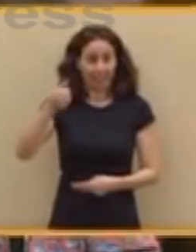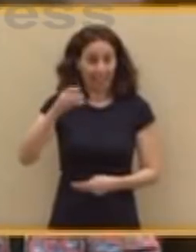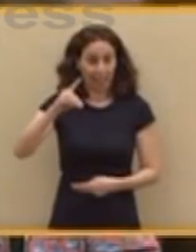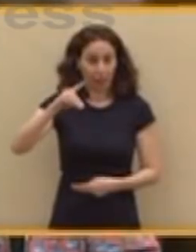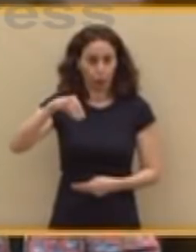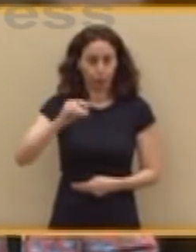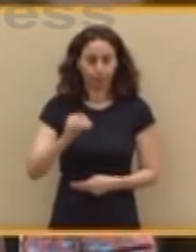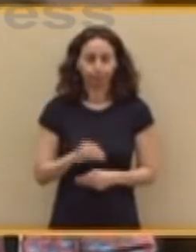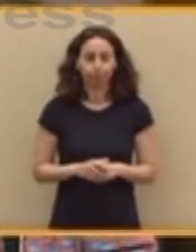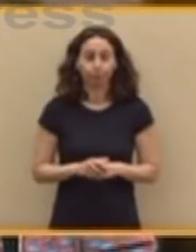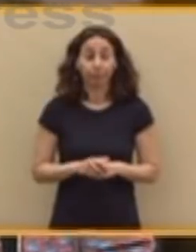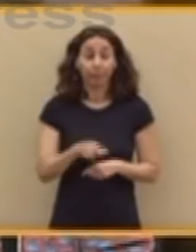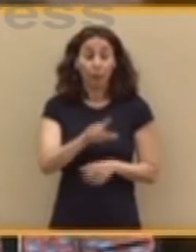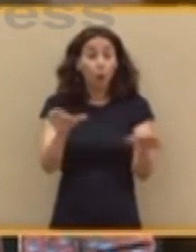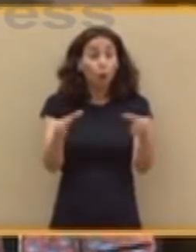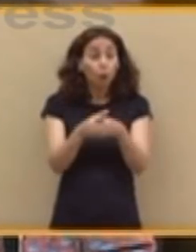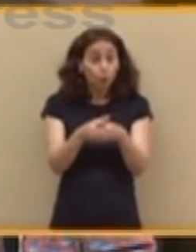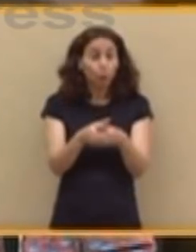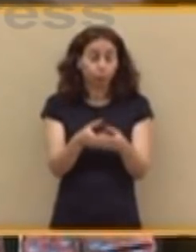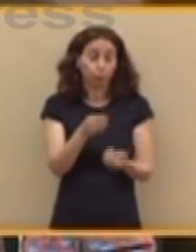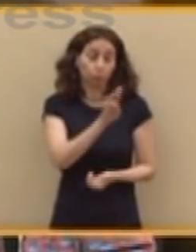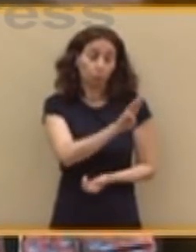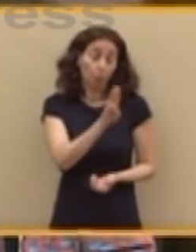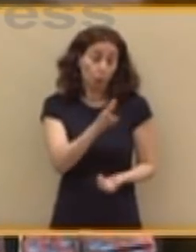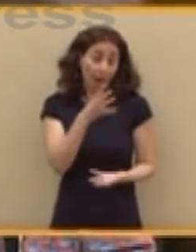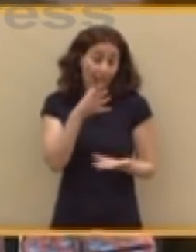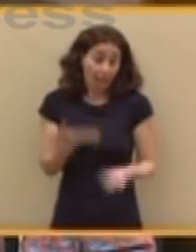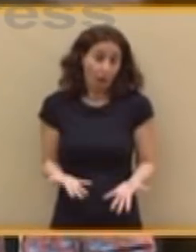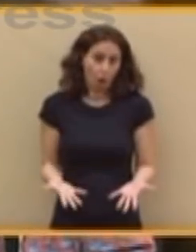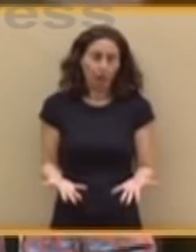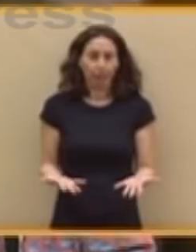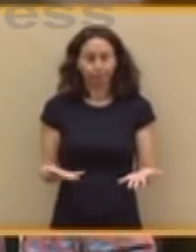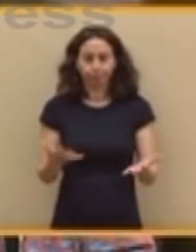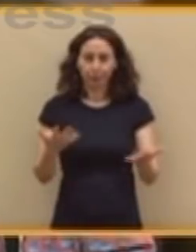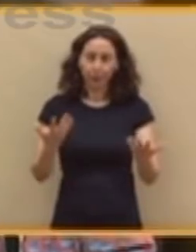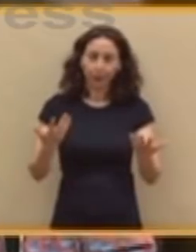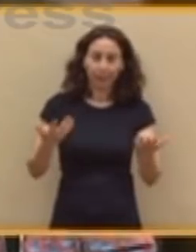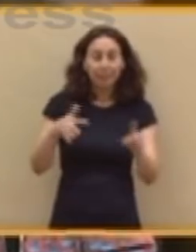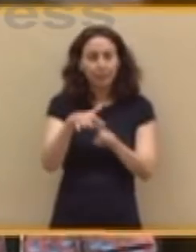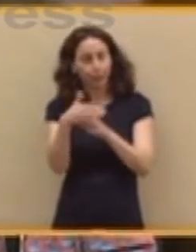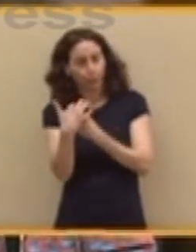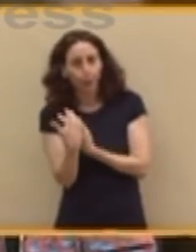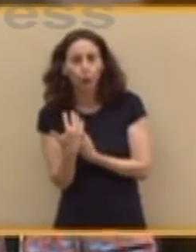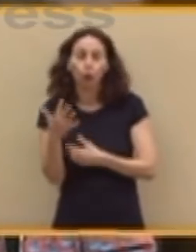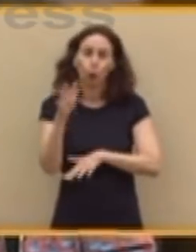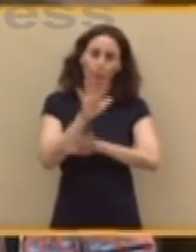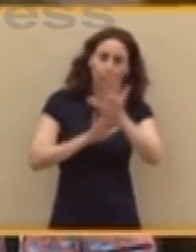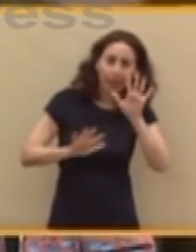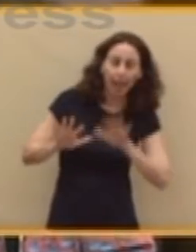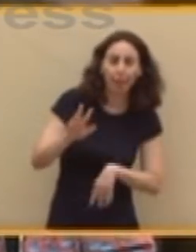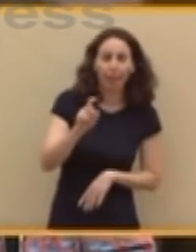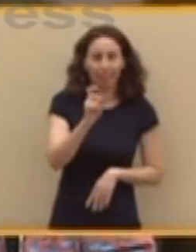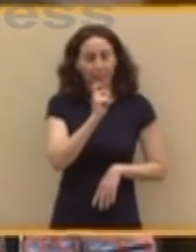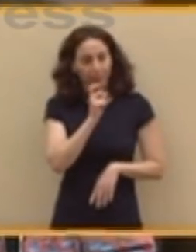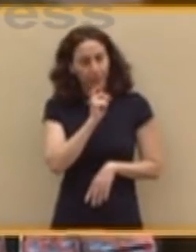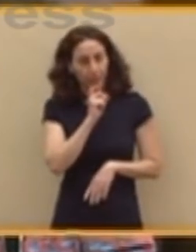El Grupo Parlamentario Popular ahora mismo está viviendo una situación complicada, difícil. Yo, y créanme que